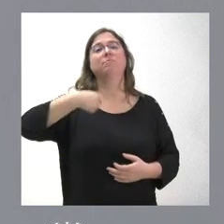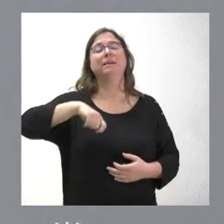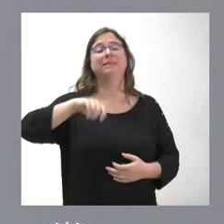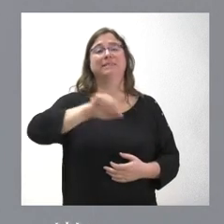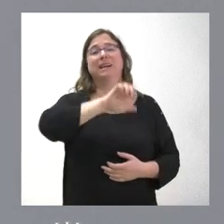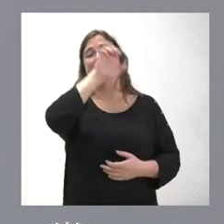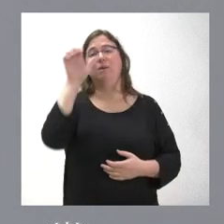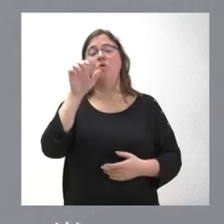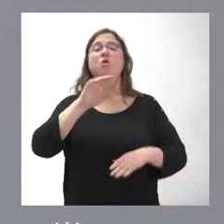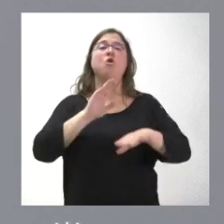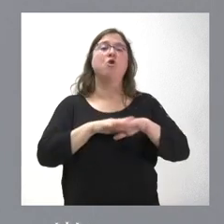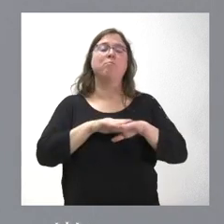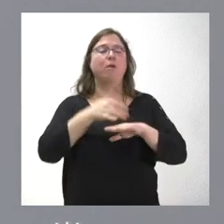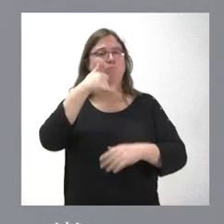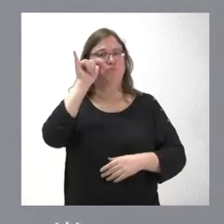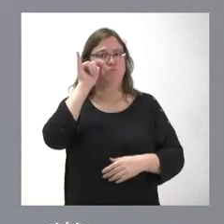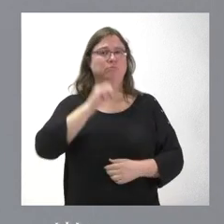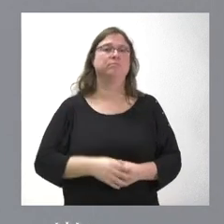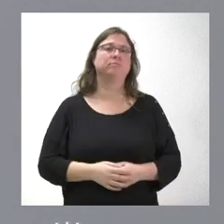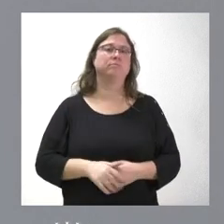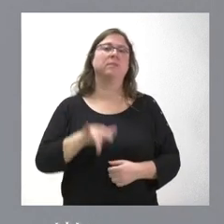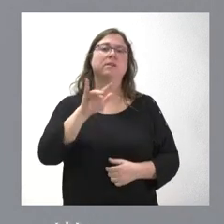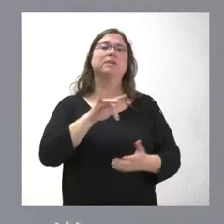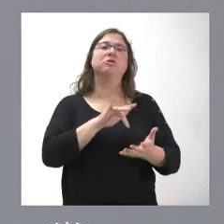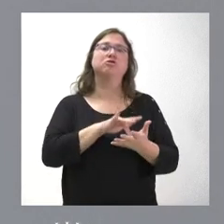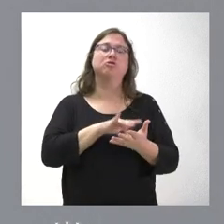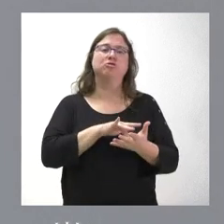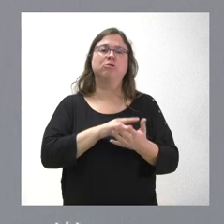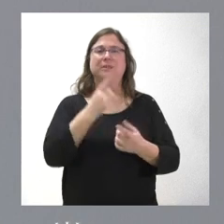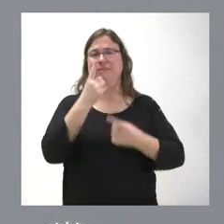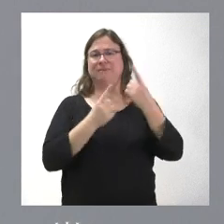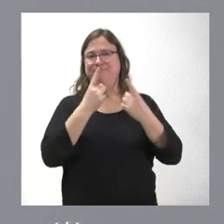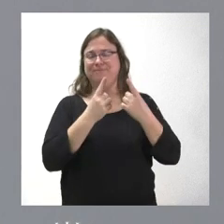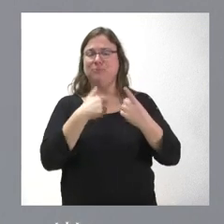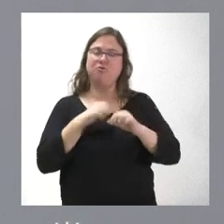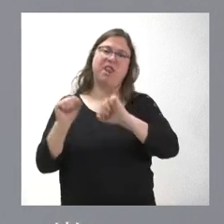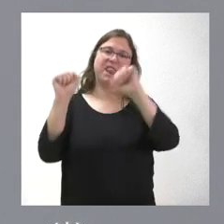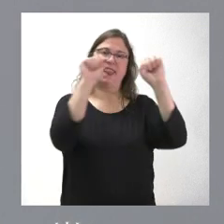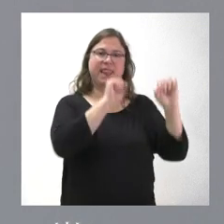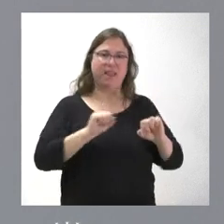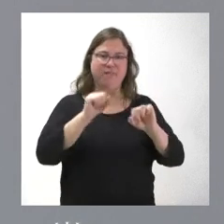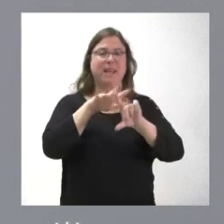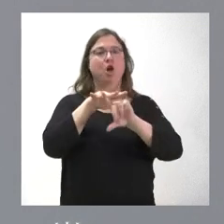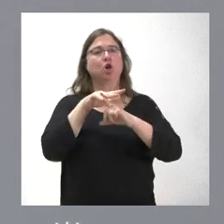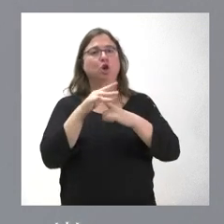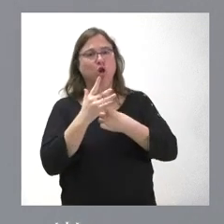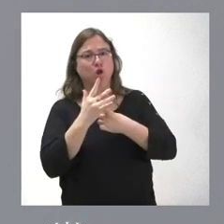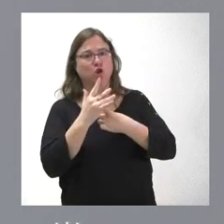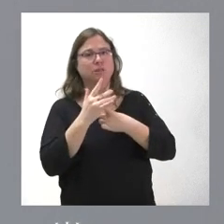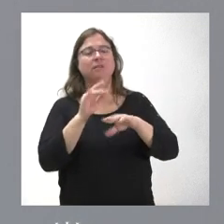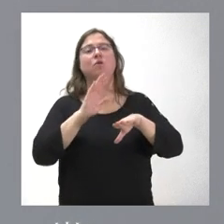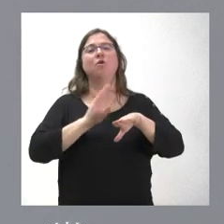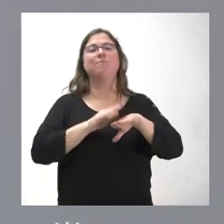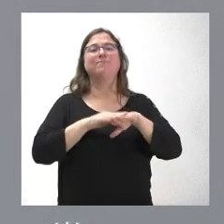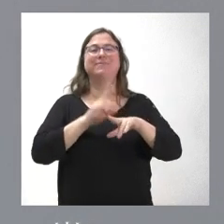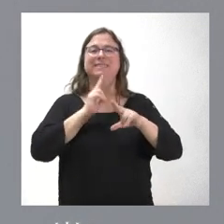donde nos jugábamos mucho. Estos eran los aspectos básicos que nosotros habíamos defendido dentro del contexto de lo que era el corredor